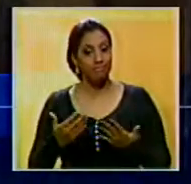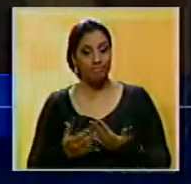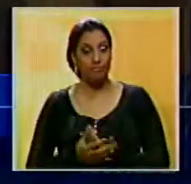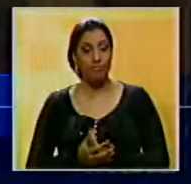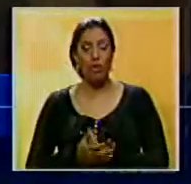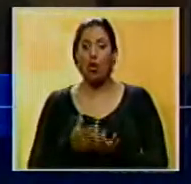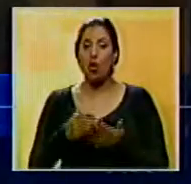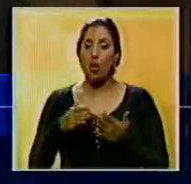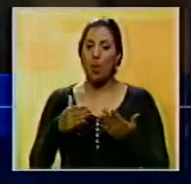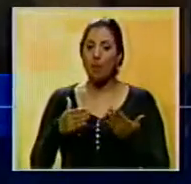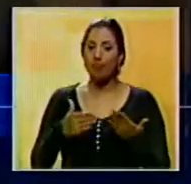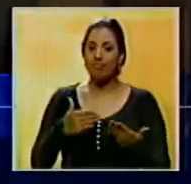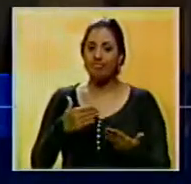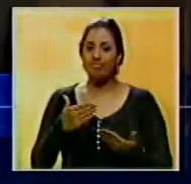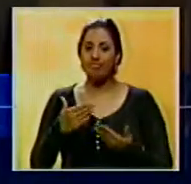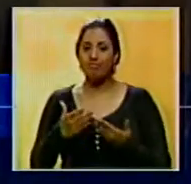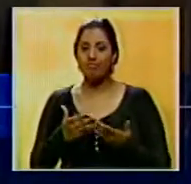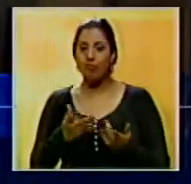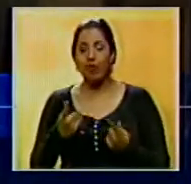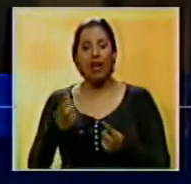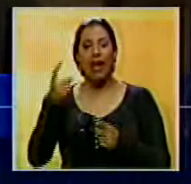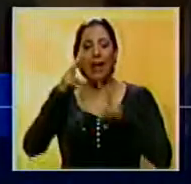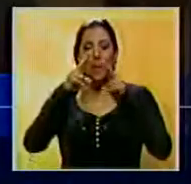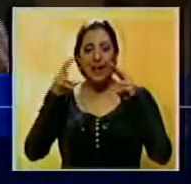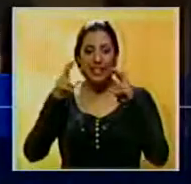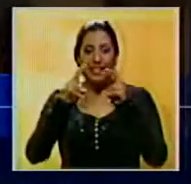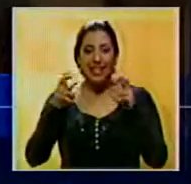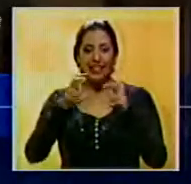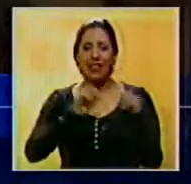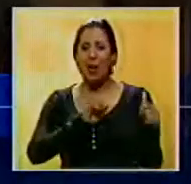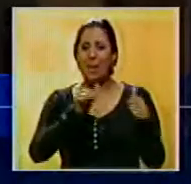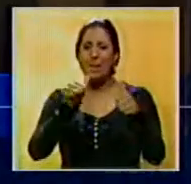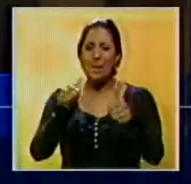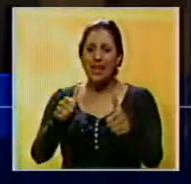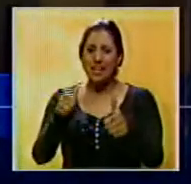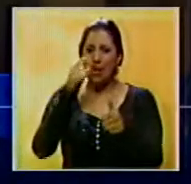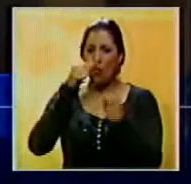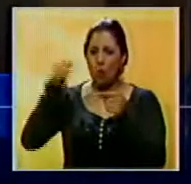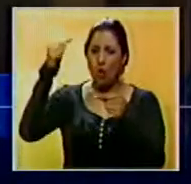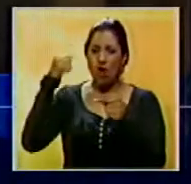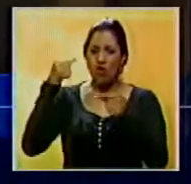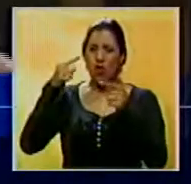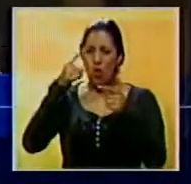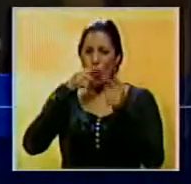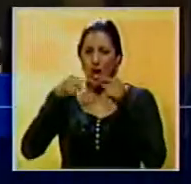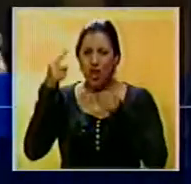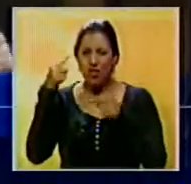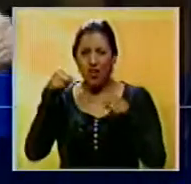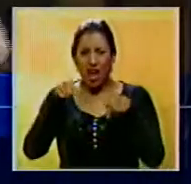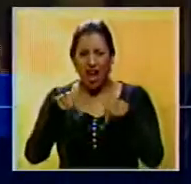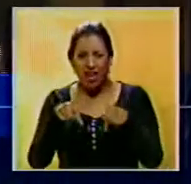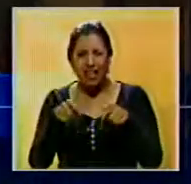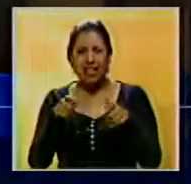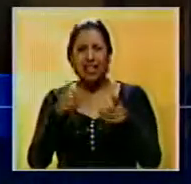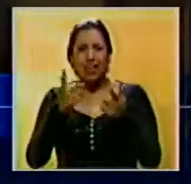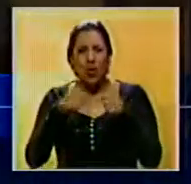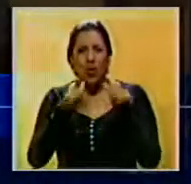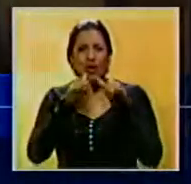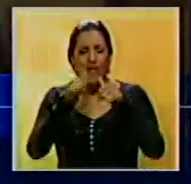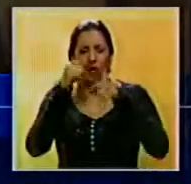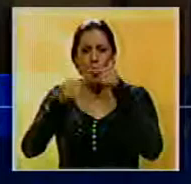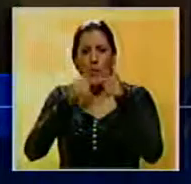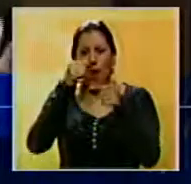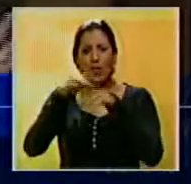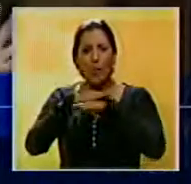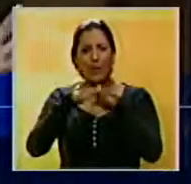Por una investigación que se inició incluso el año pasado, eso formó parte del informe